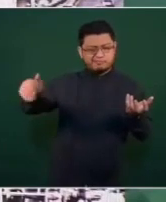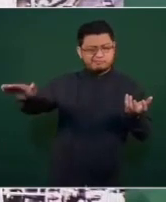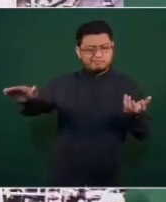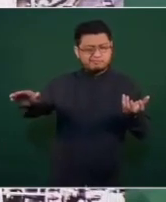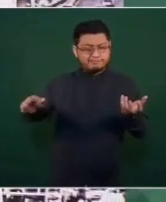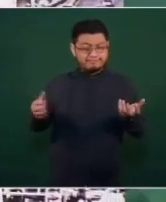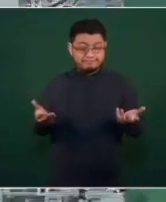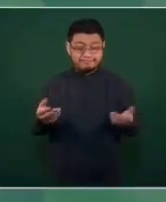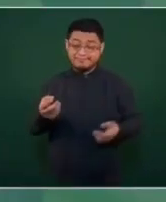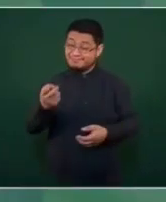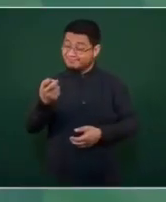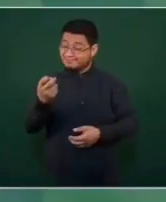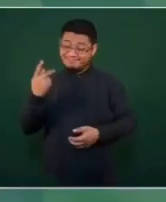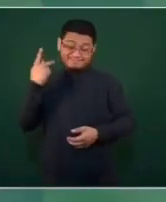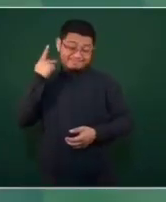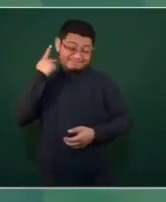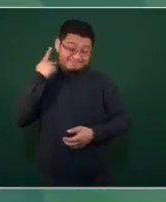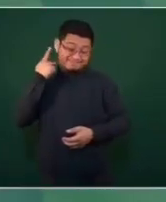esa era la política